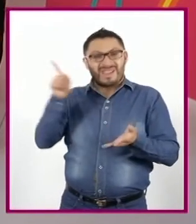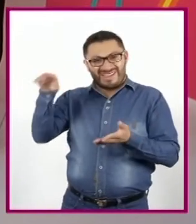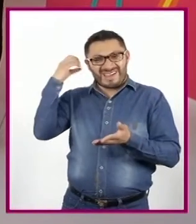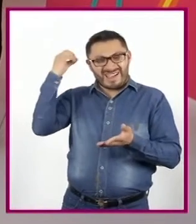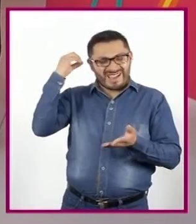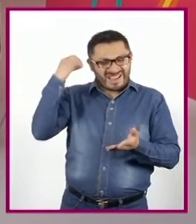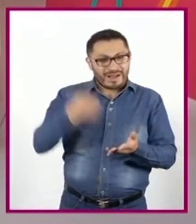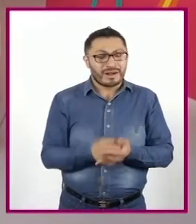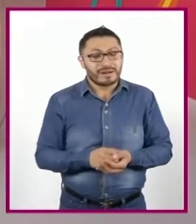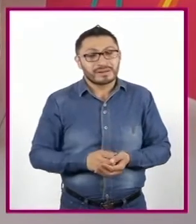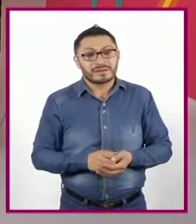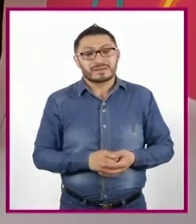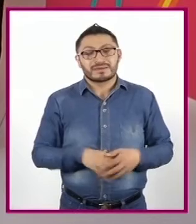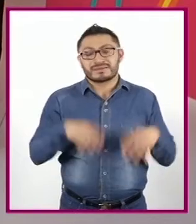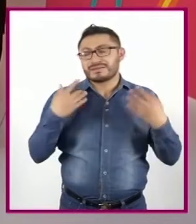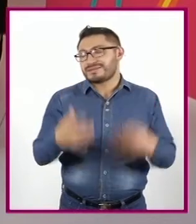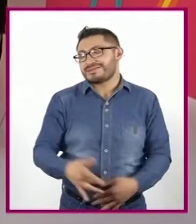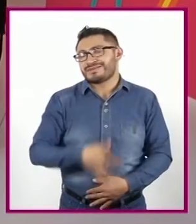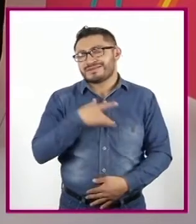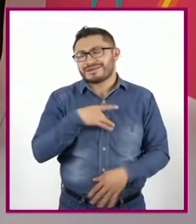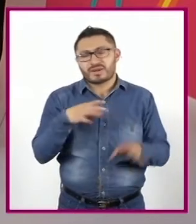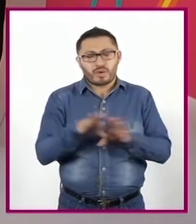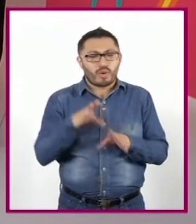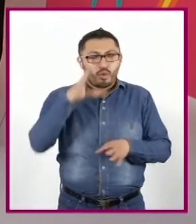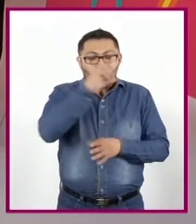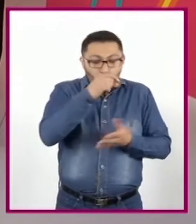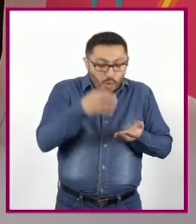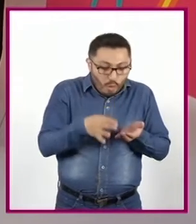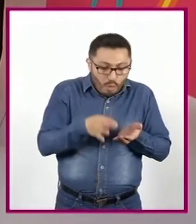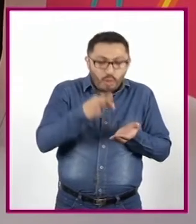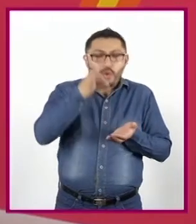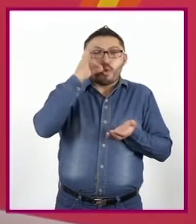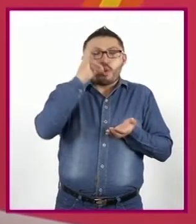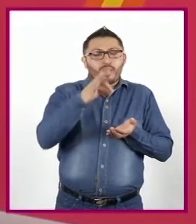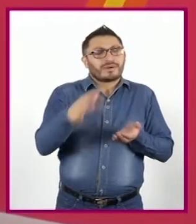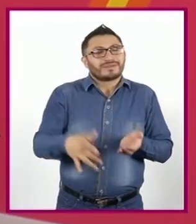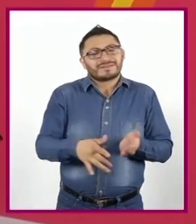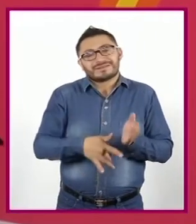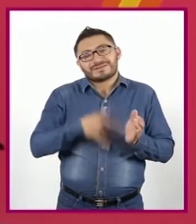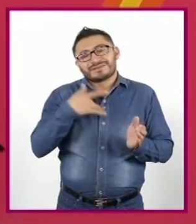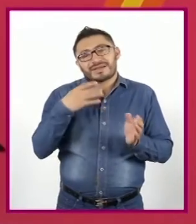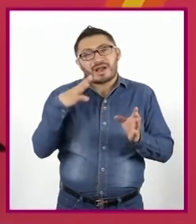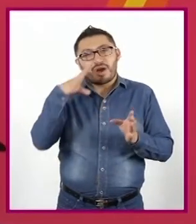Puedo sentir El calor Del jarrito En mis manos